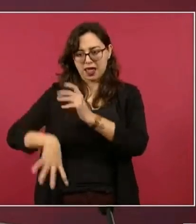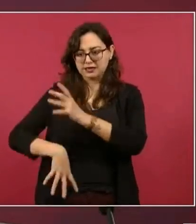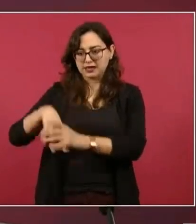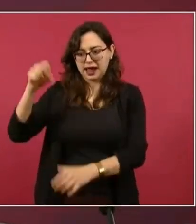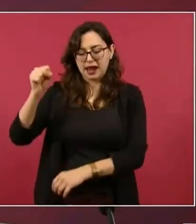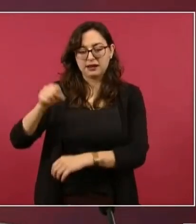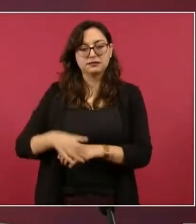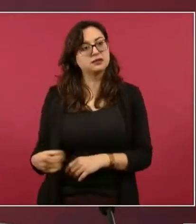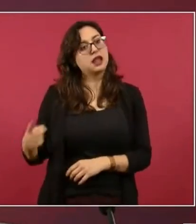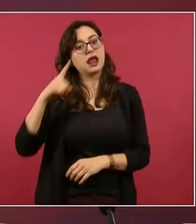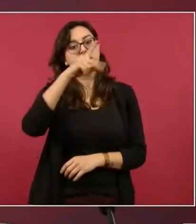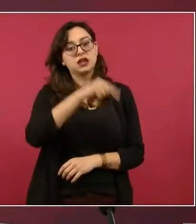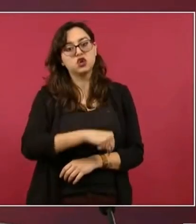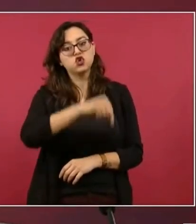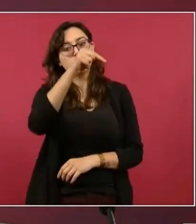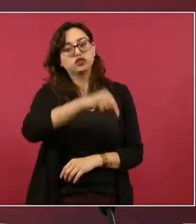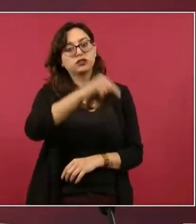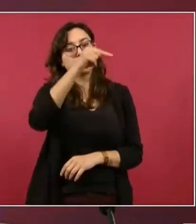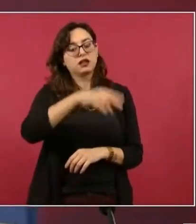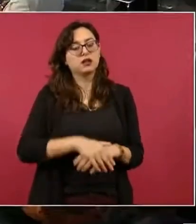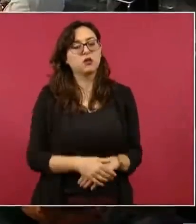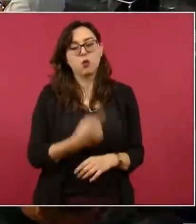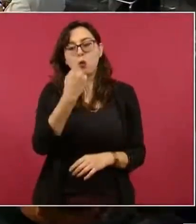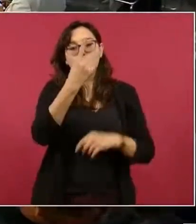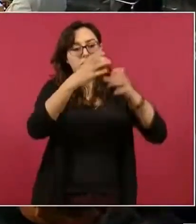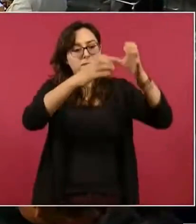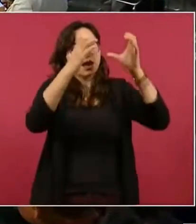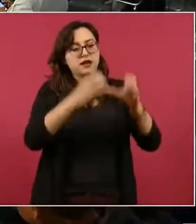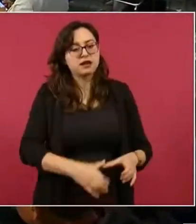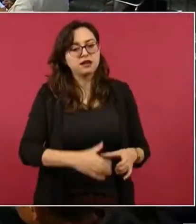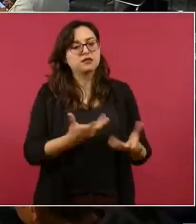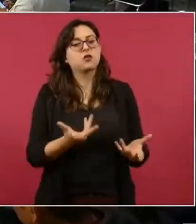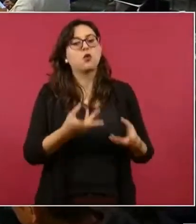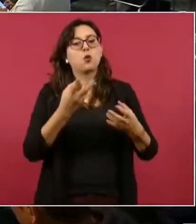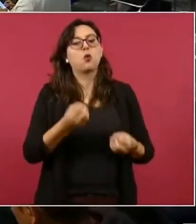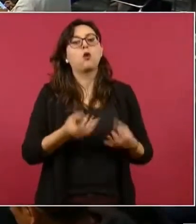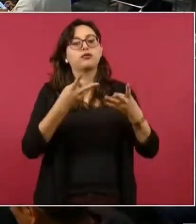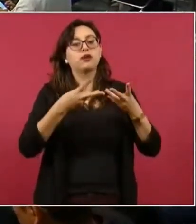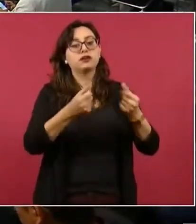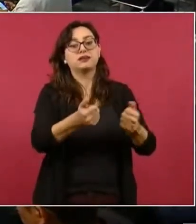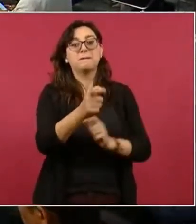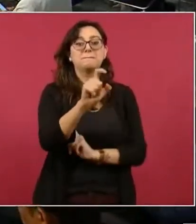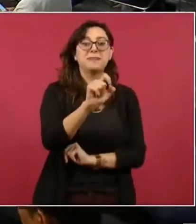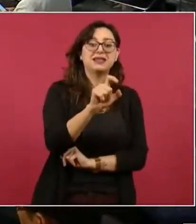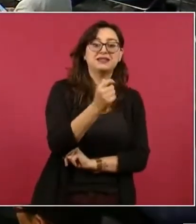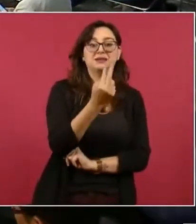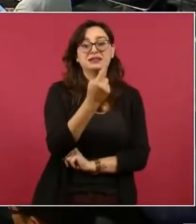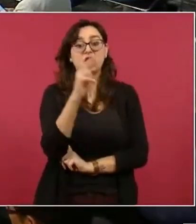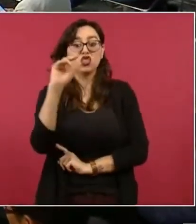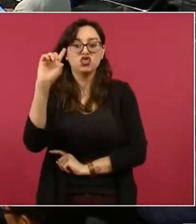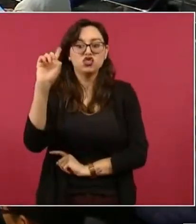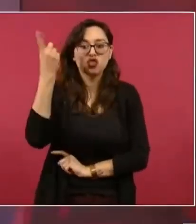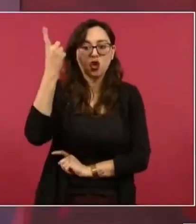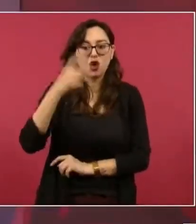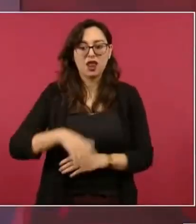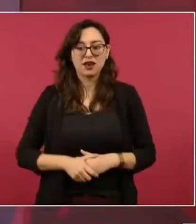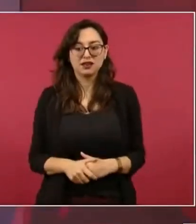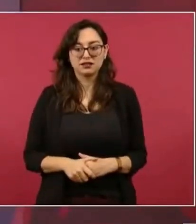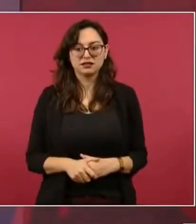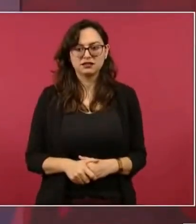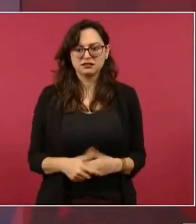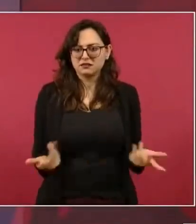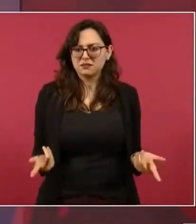promedio. Entonces, uno dice, ¿pero no eran buenos